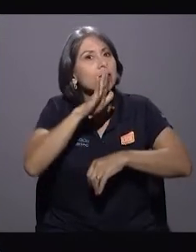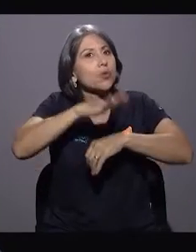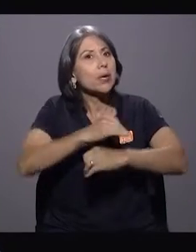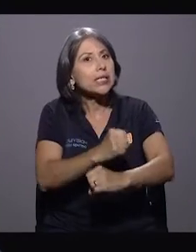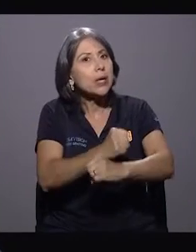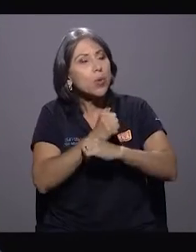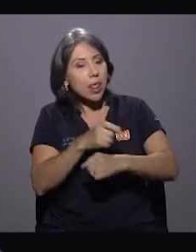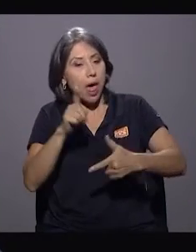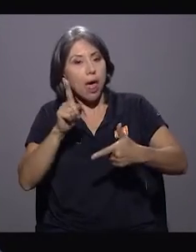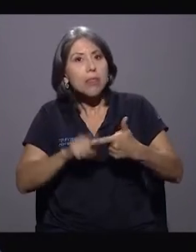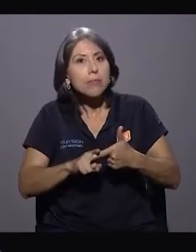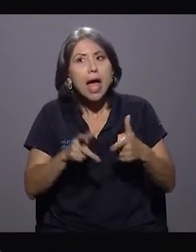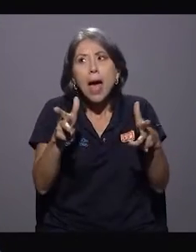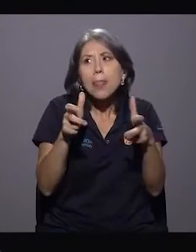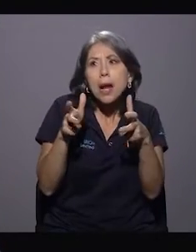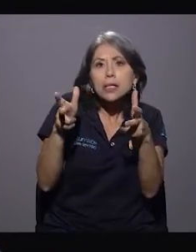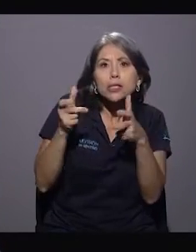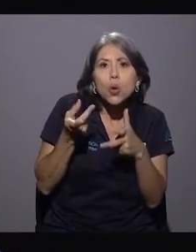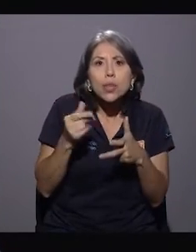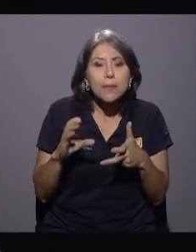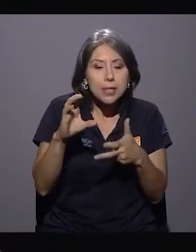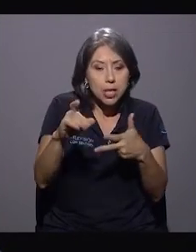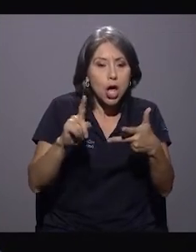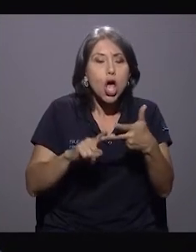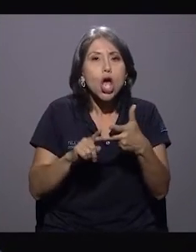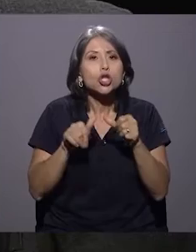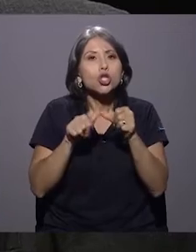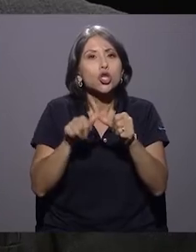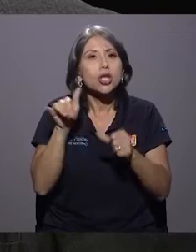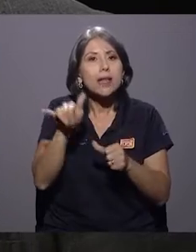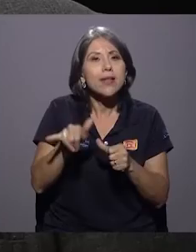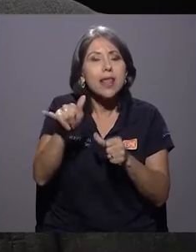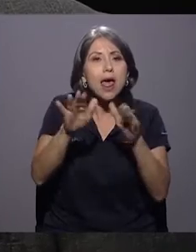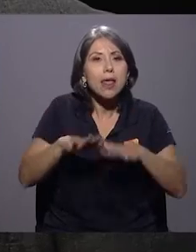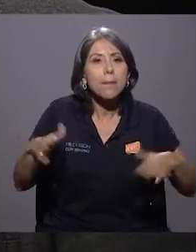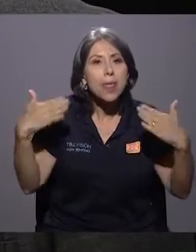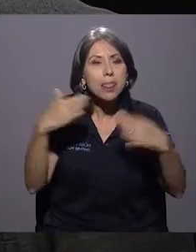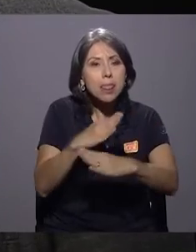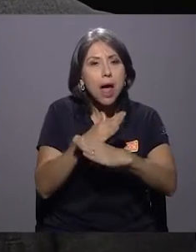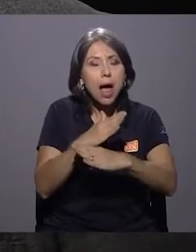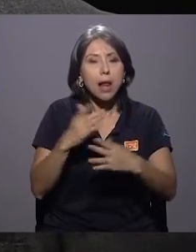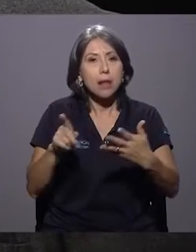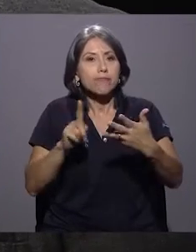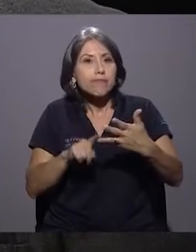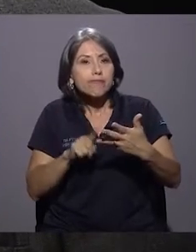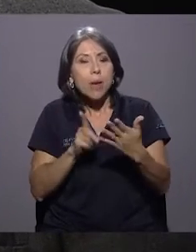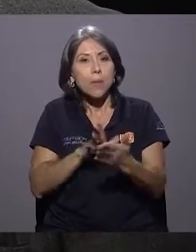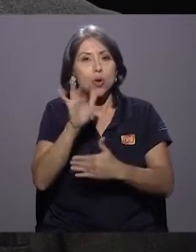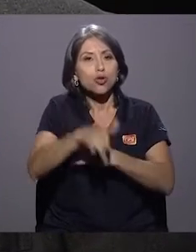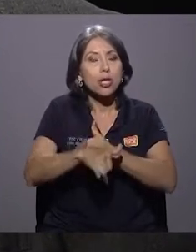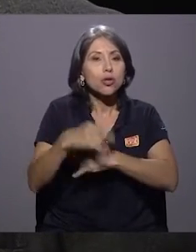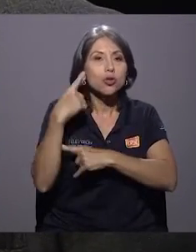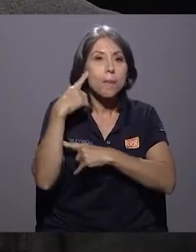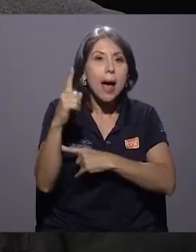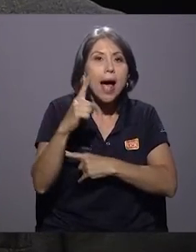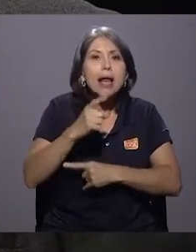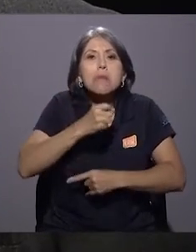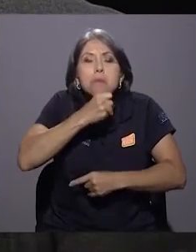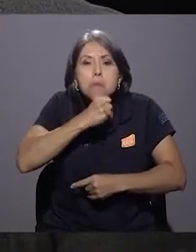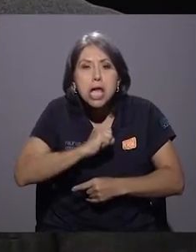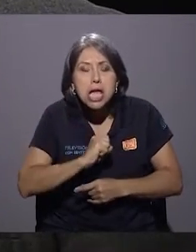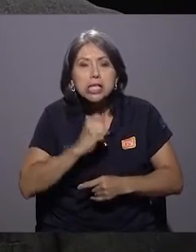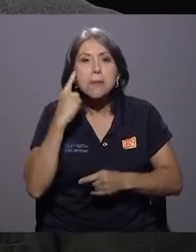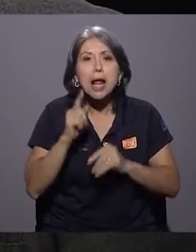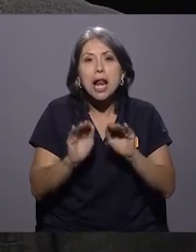hablaban de atracción de inversiones, hablaban de sostenibilidad ambiental, hablaban de proyectos para la vejez y para la